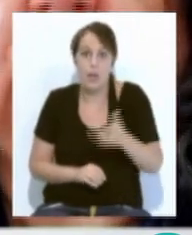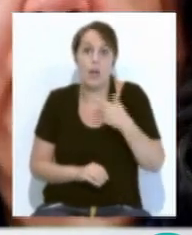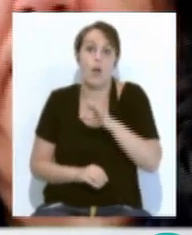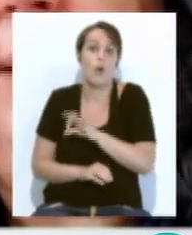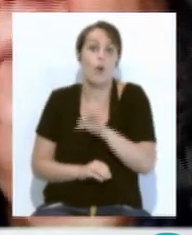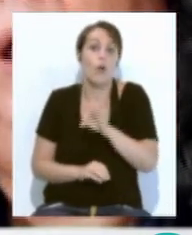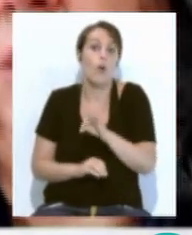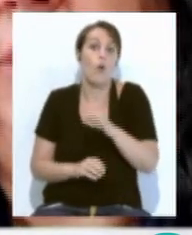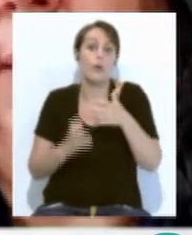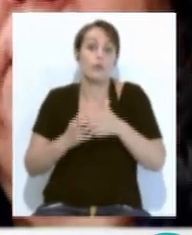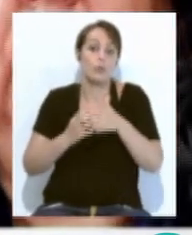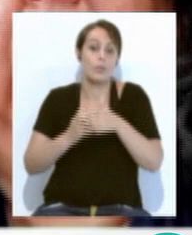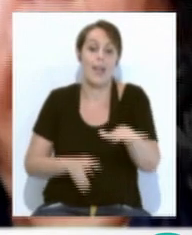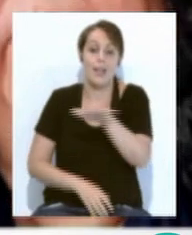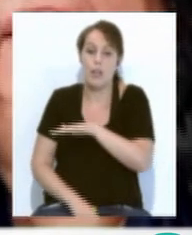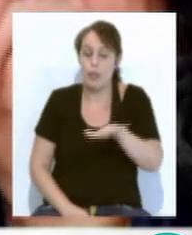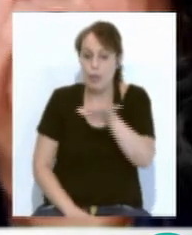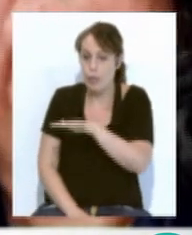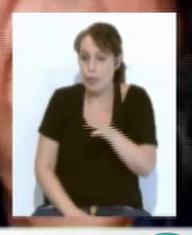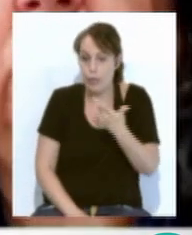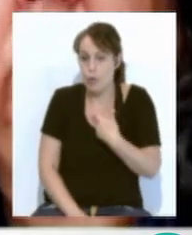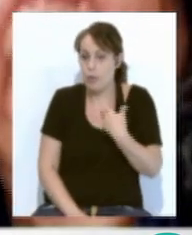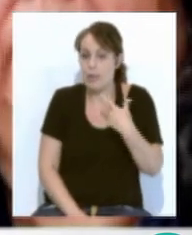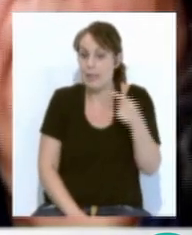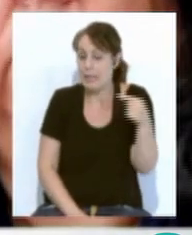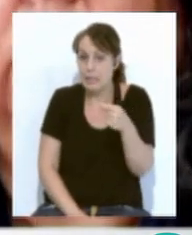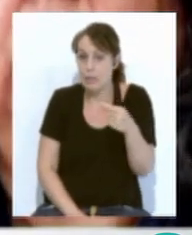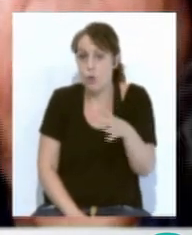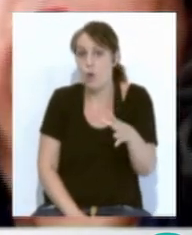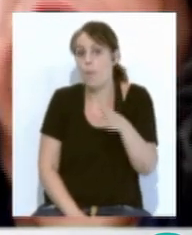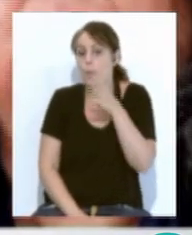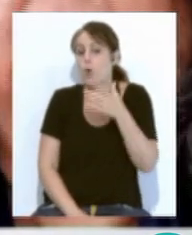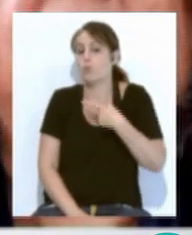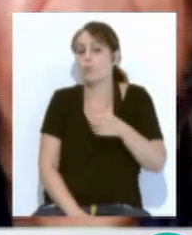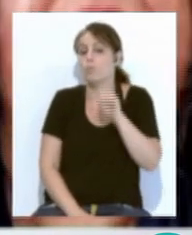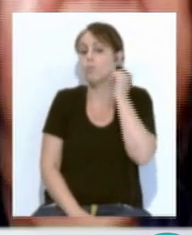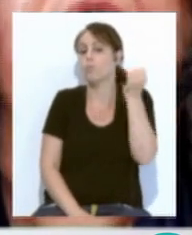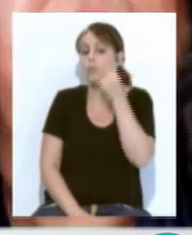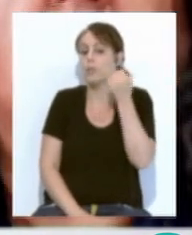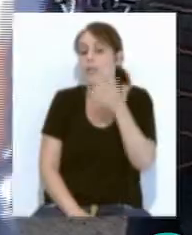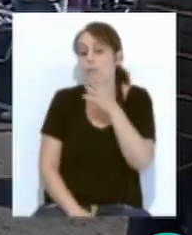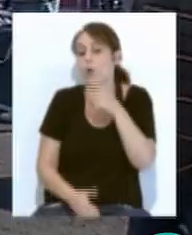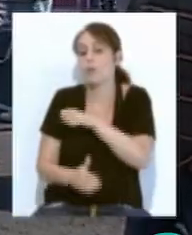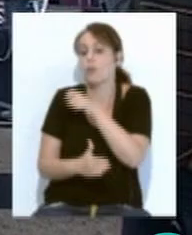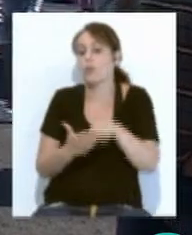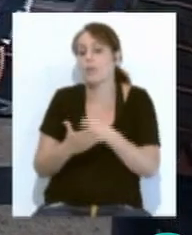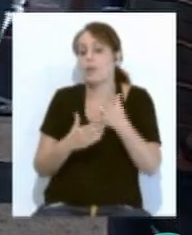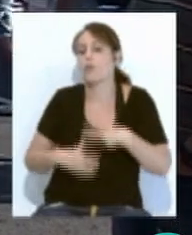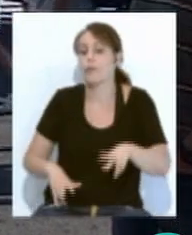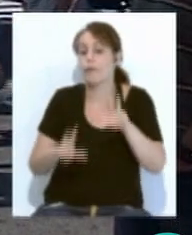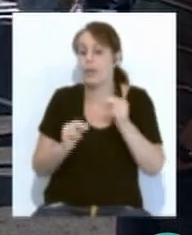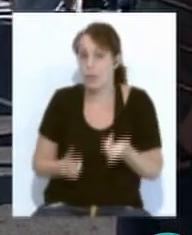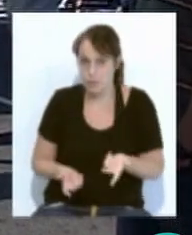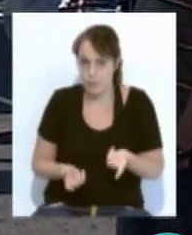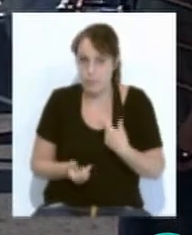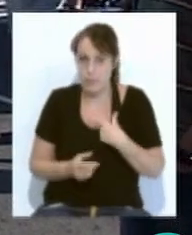para la industria de la zona argumentando tu derecho al trabajo en un contrato que a te ha vencido. Sea como fuere